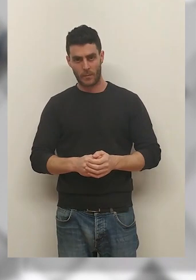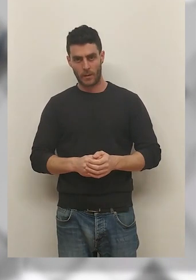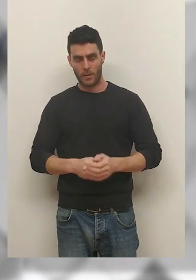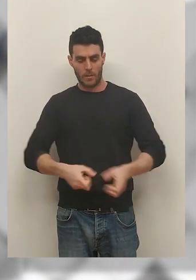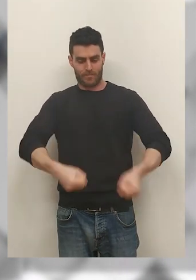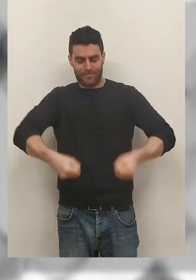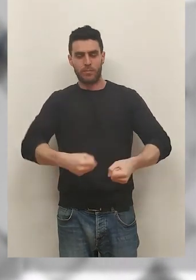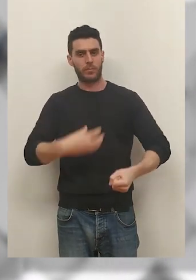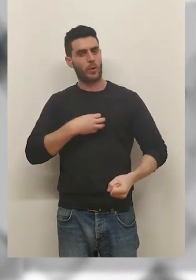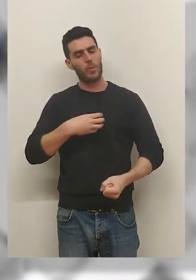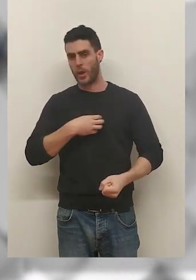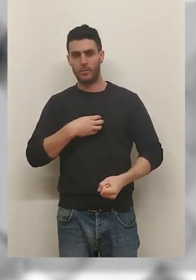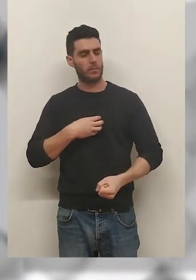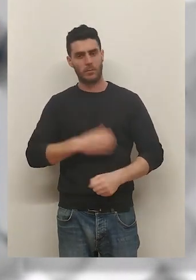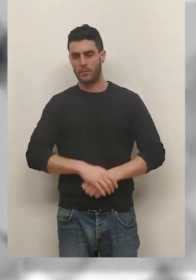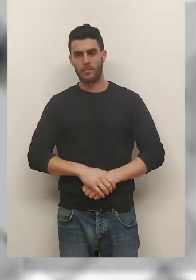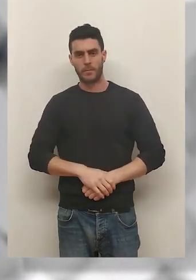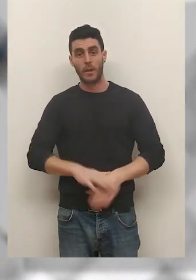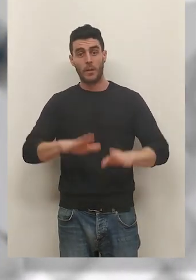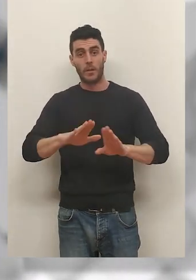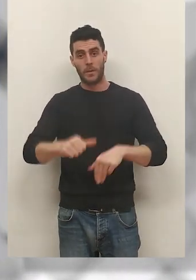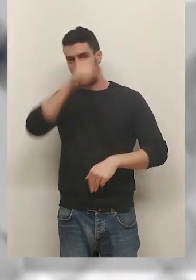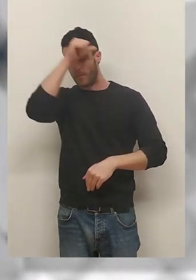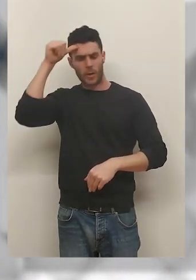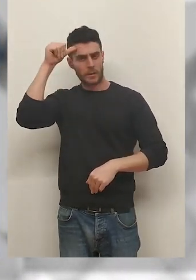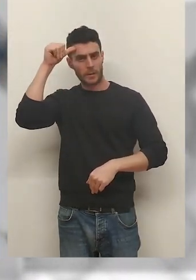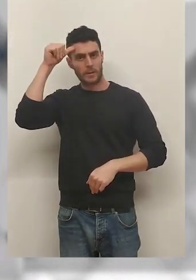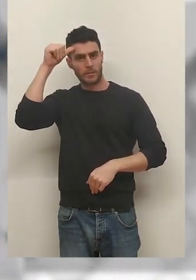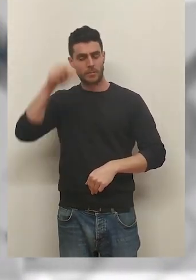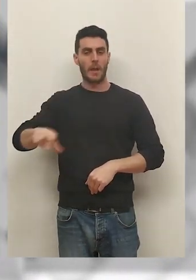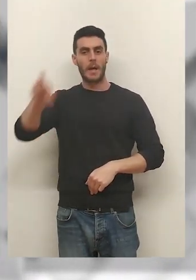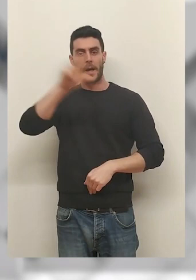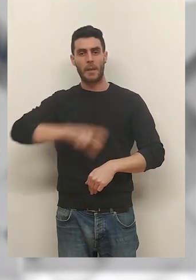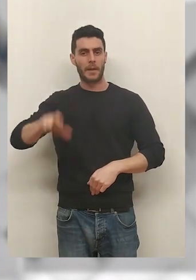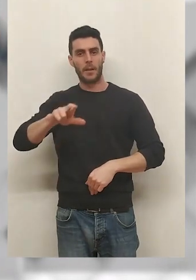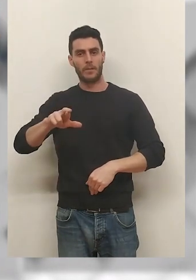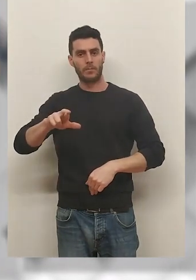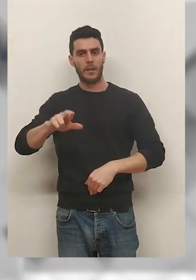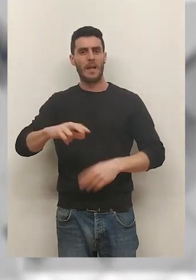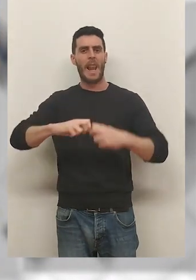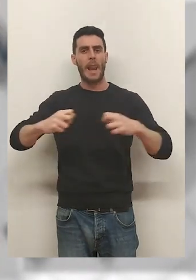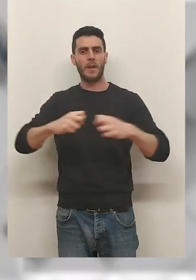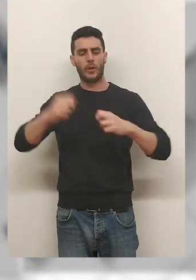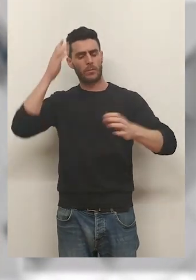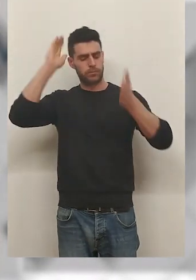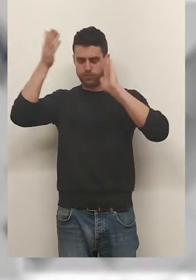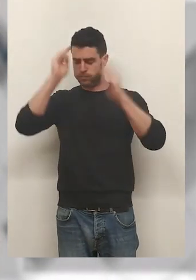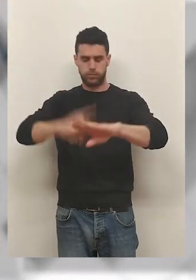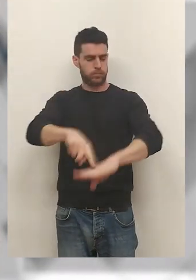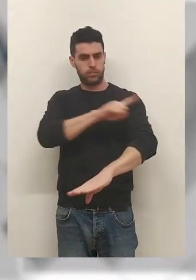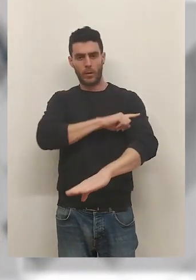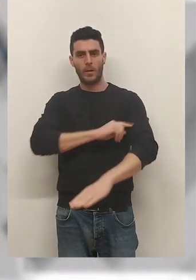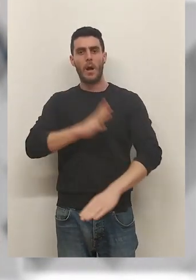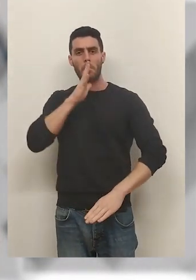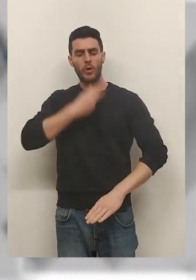desfibrilar. Estaba una línea plana. Y finalmente las forenses, que han insistido en la brutalidad de las lesiones. La causa de la